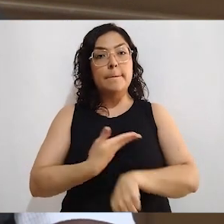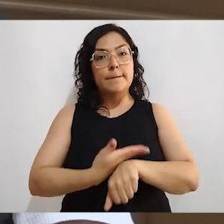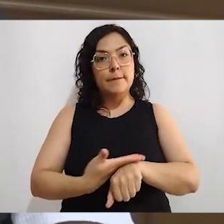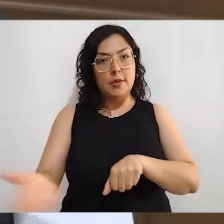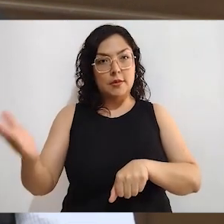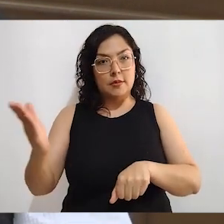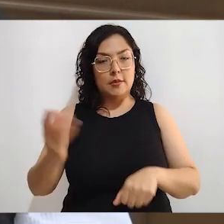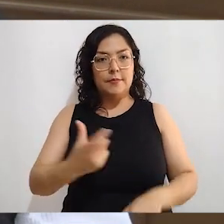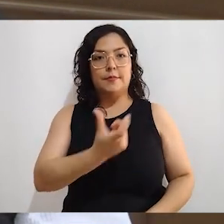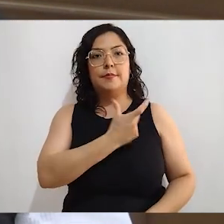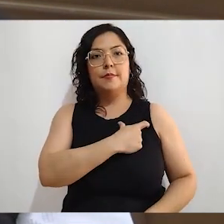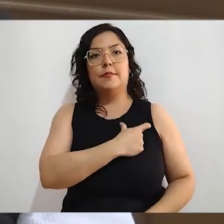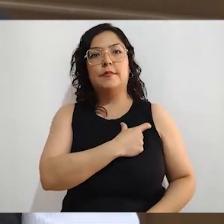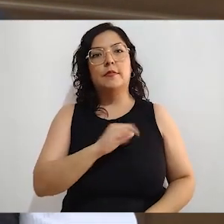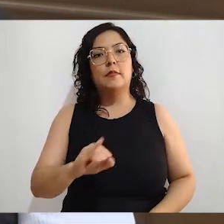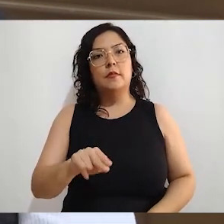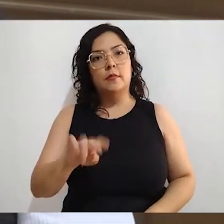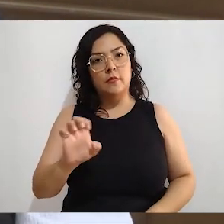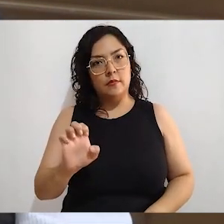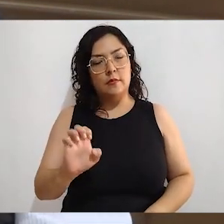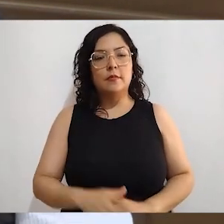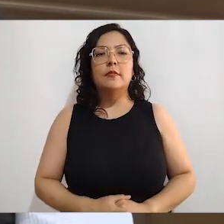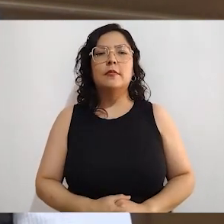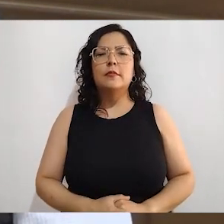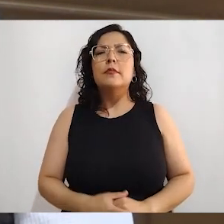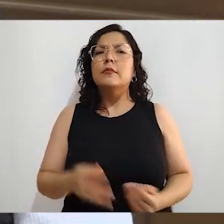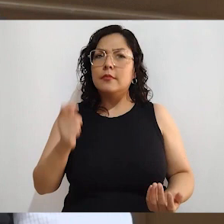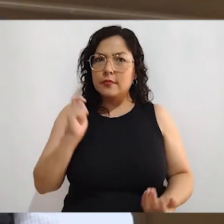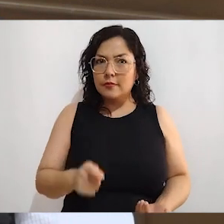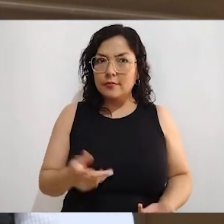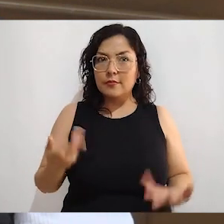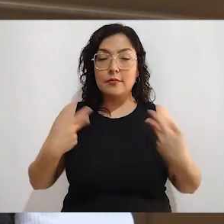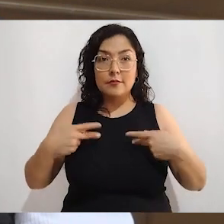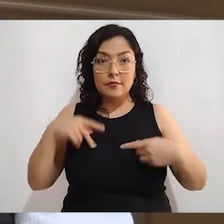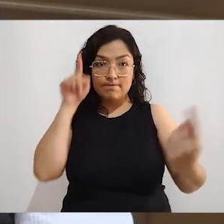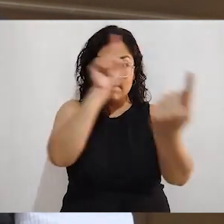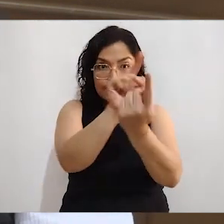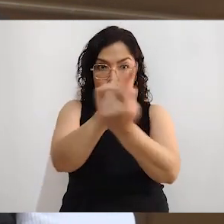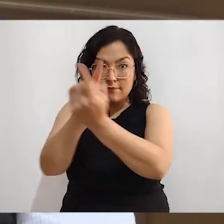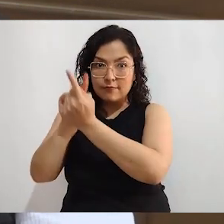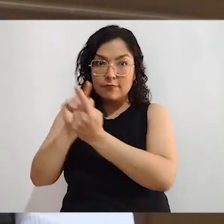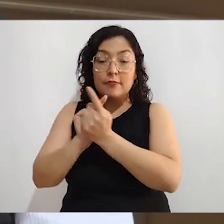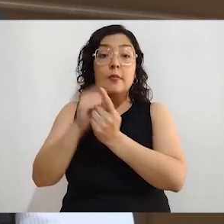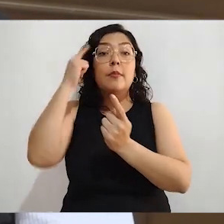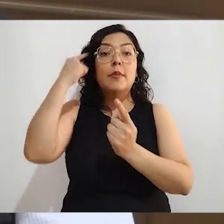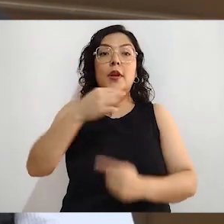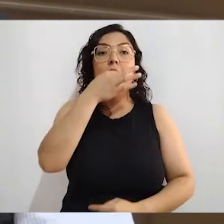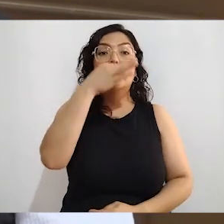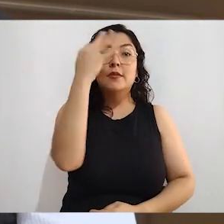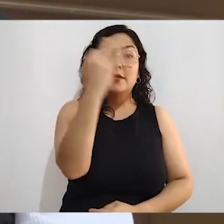casi 400 mil personas que resultaron sorteadas para estar